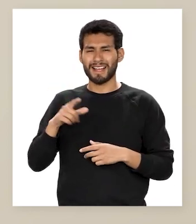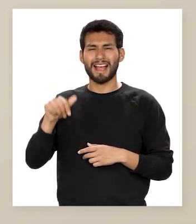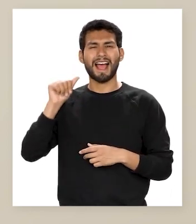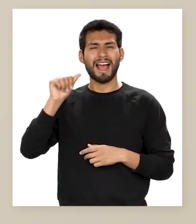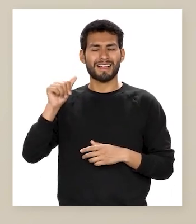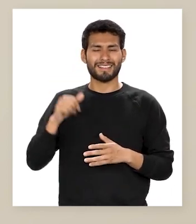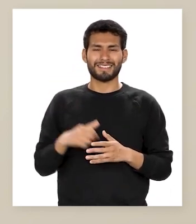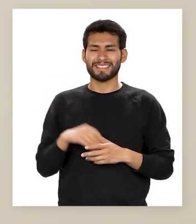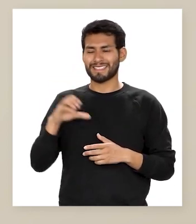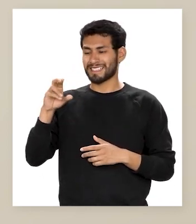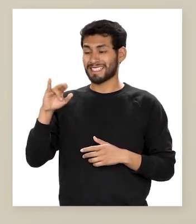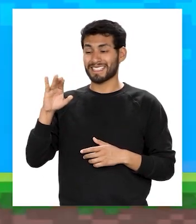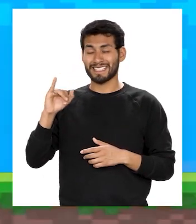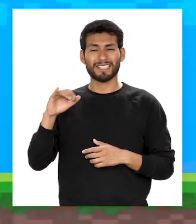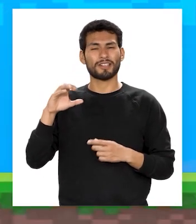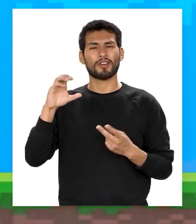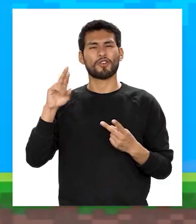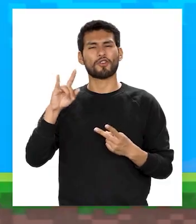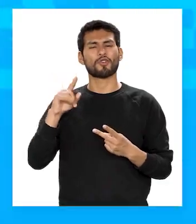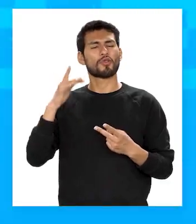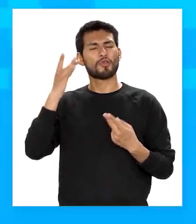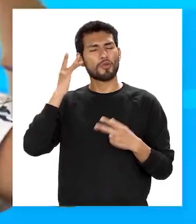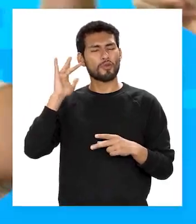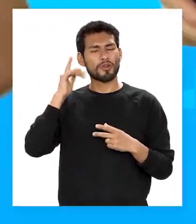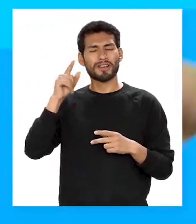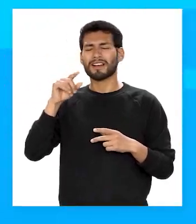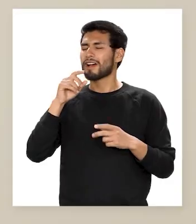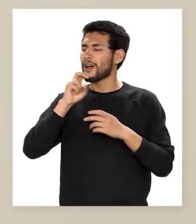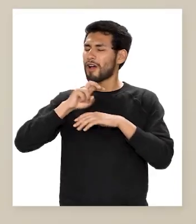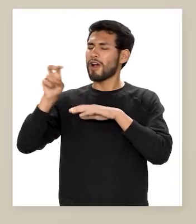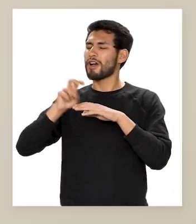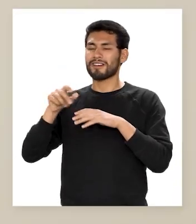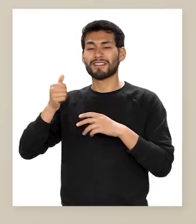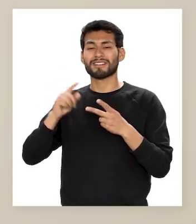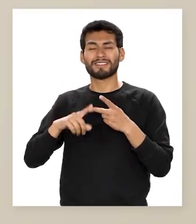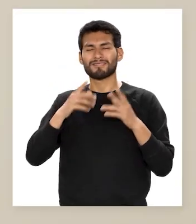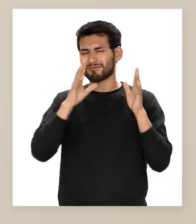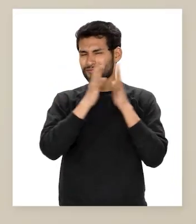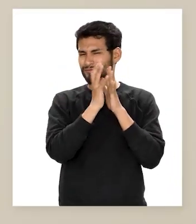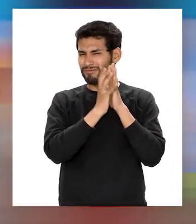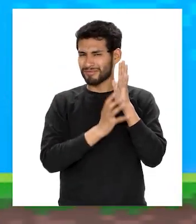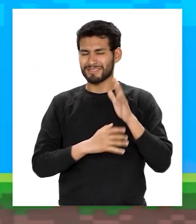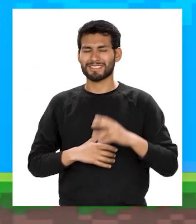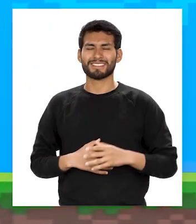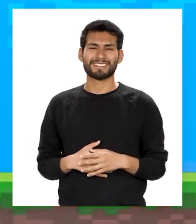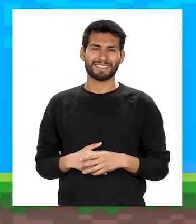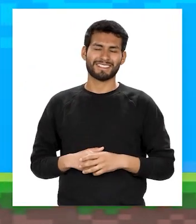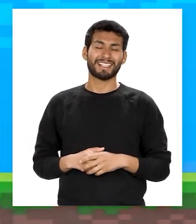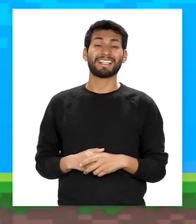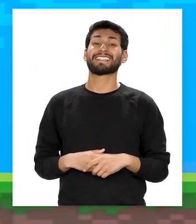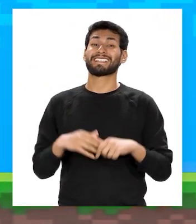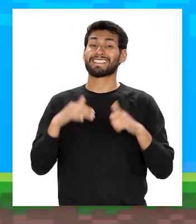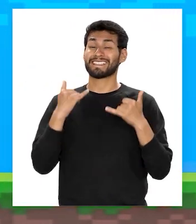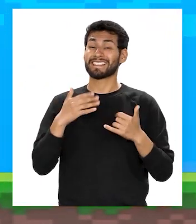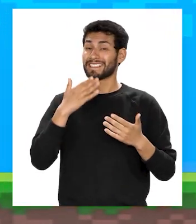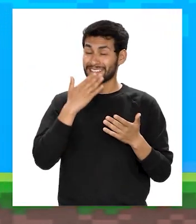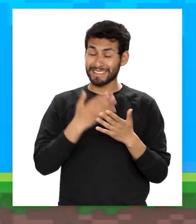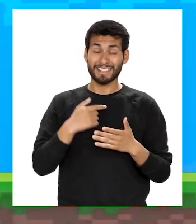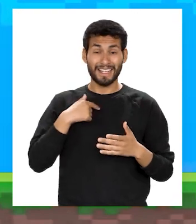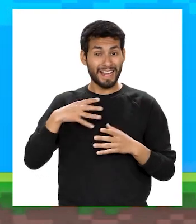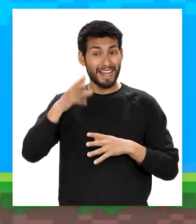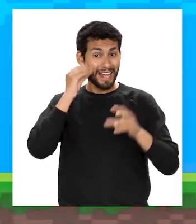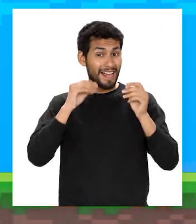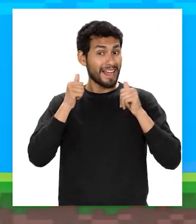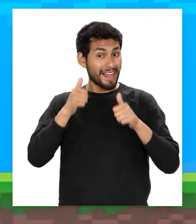letra A Cric, cric y cruj Que imita el sonido del grillo y el crujir de las paredes Estamos aprendiendo cada